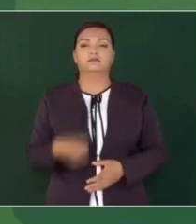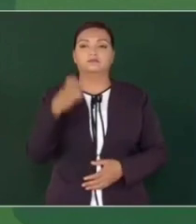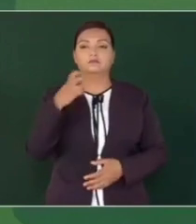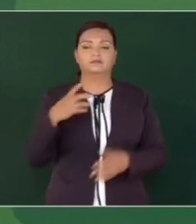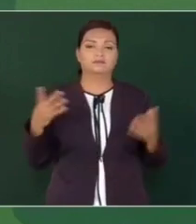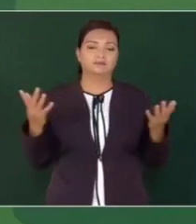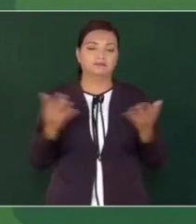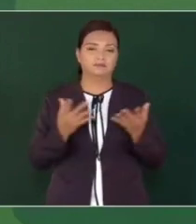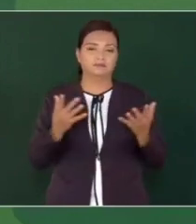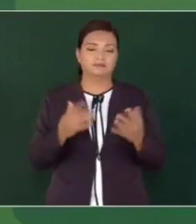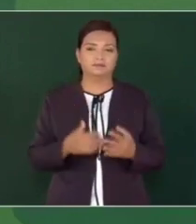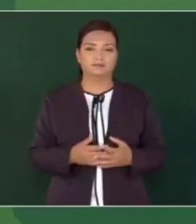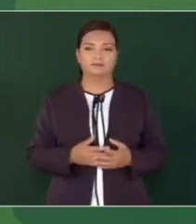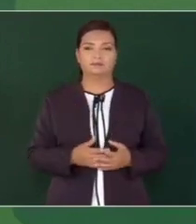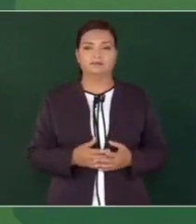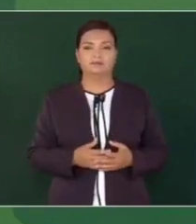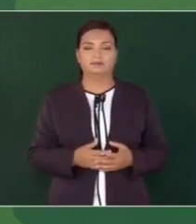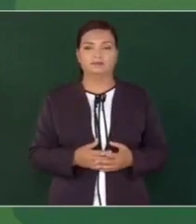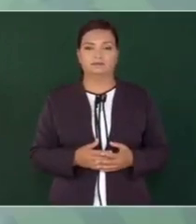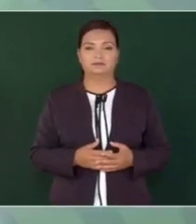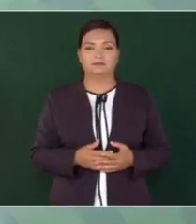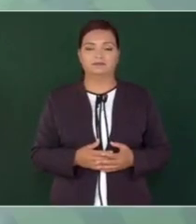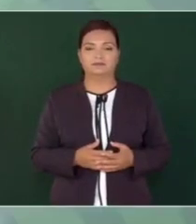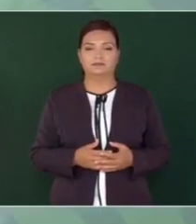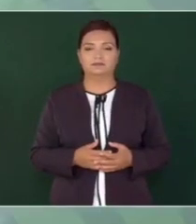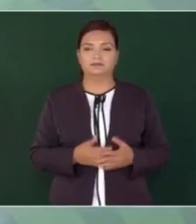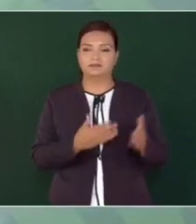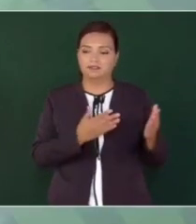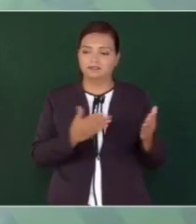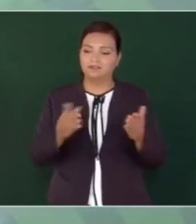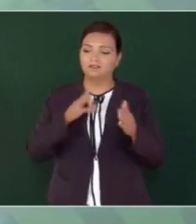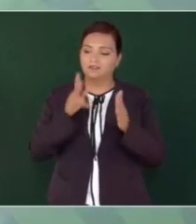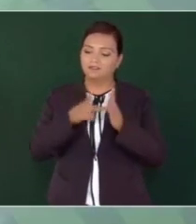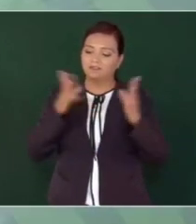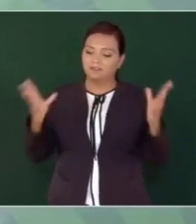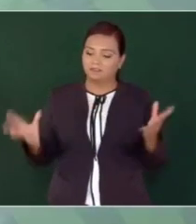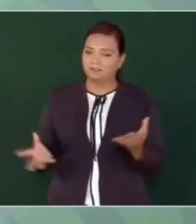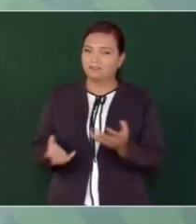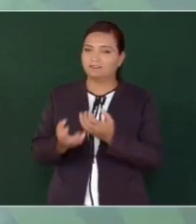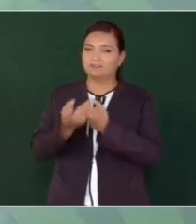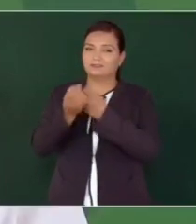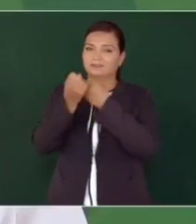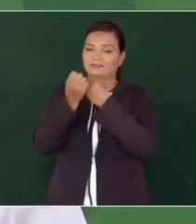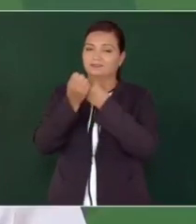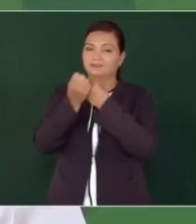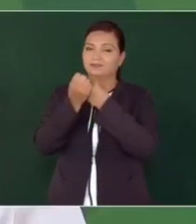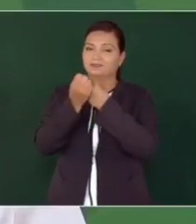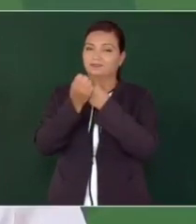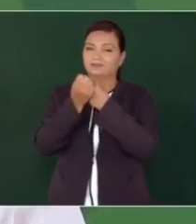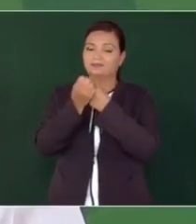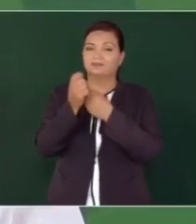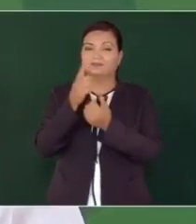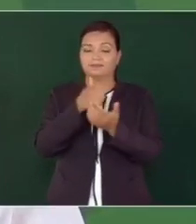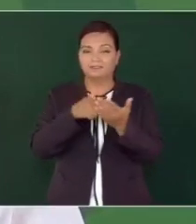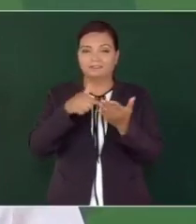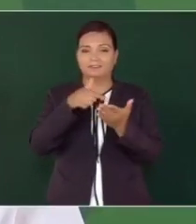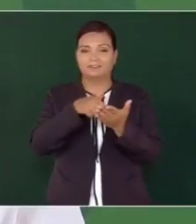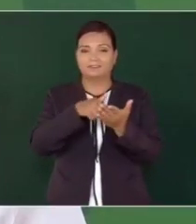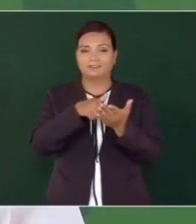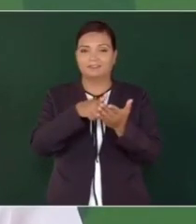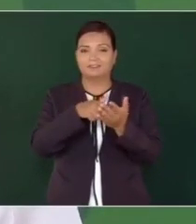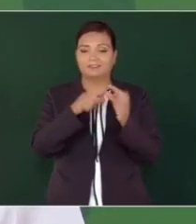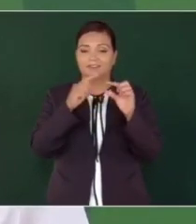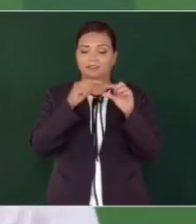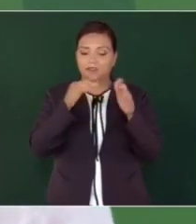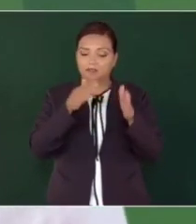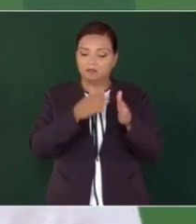fue lo que llevó a la recuperación de este